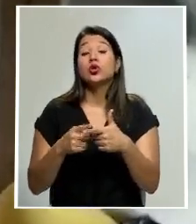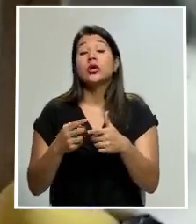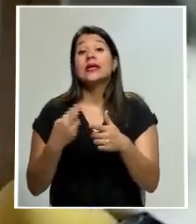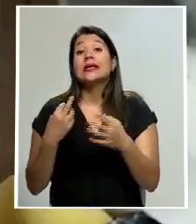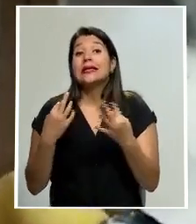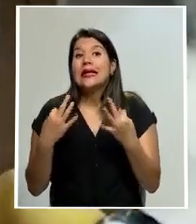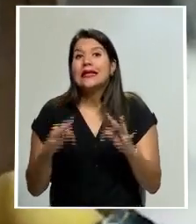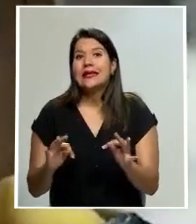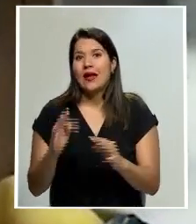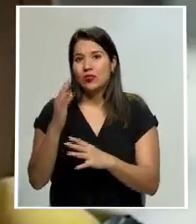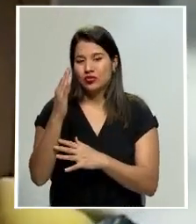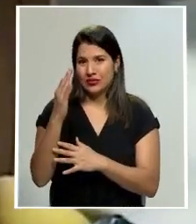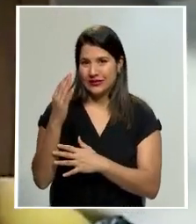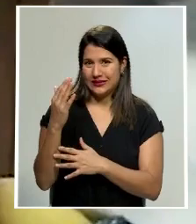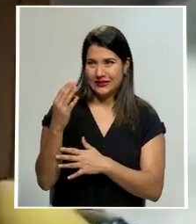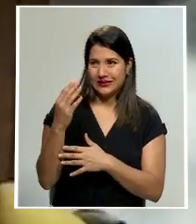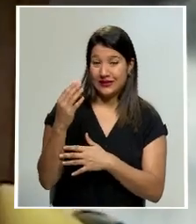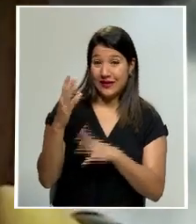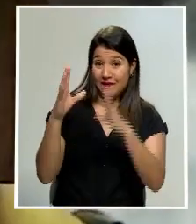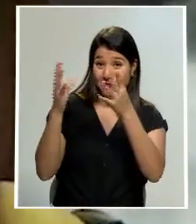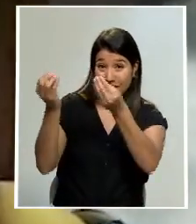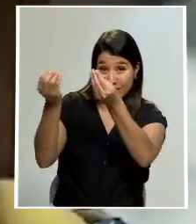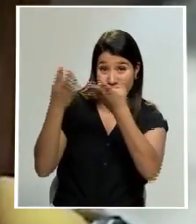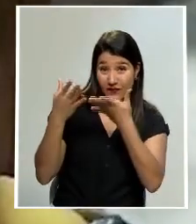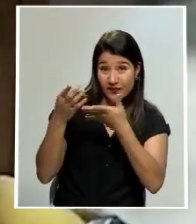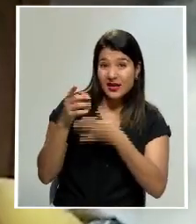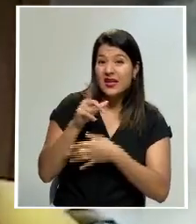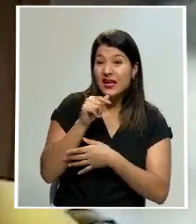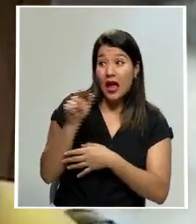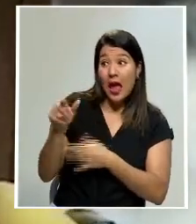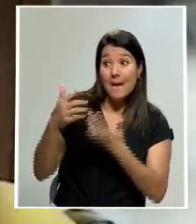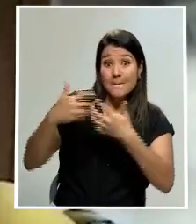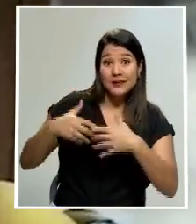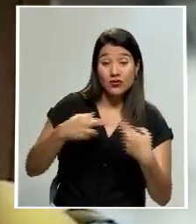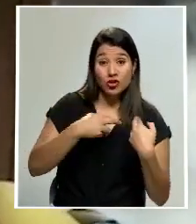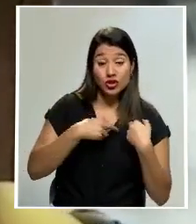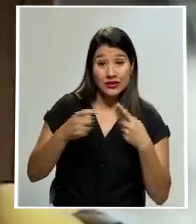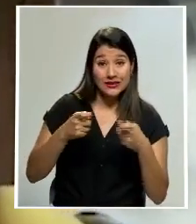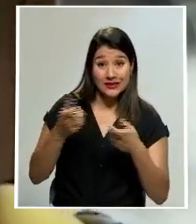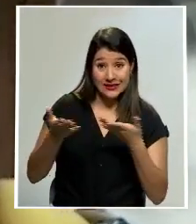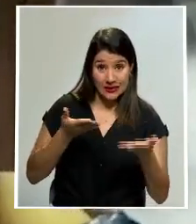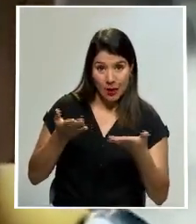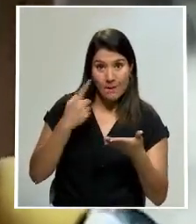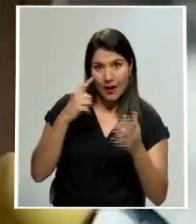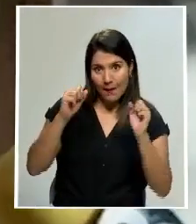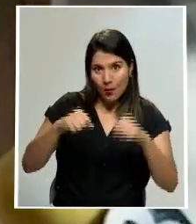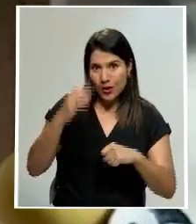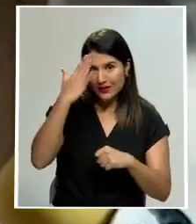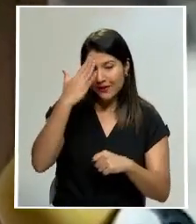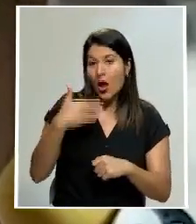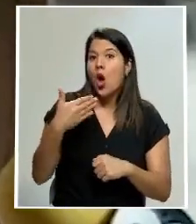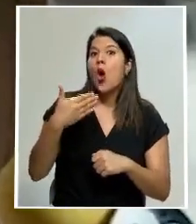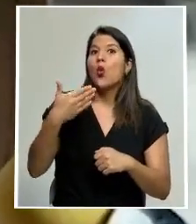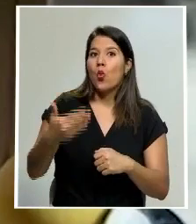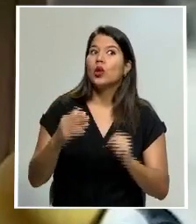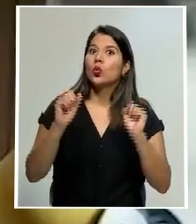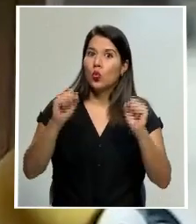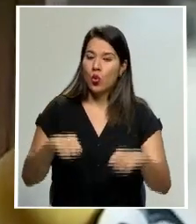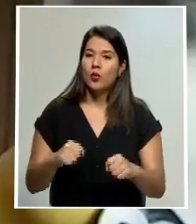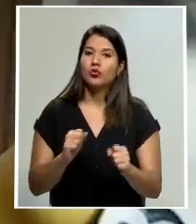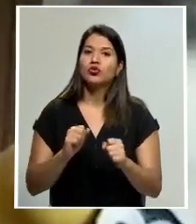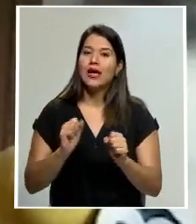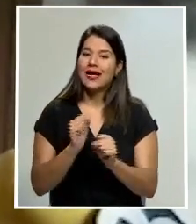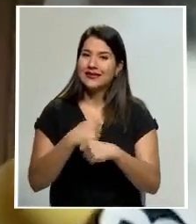la empresa que administra el edificio para tener claridad de en qué momento íbamos a poder tener transmisión hacia afuera,